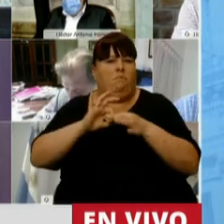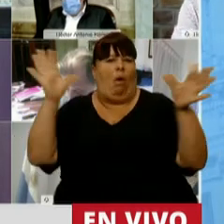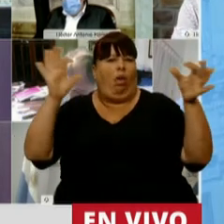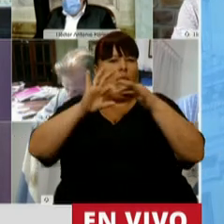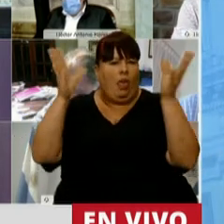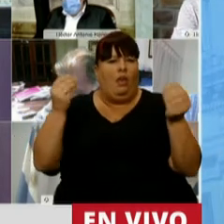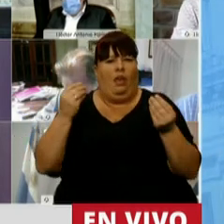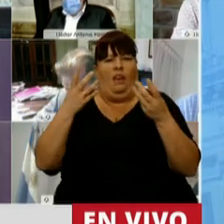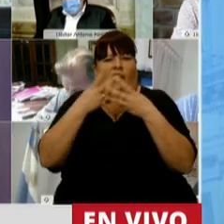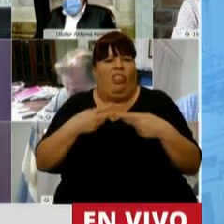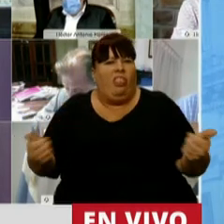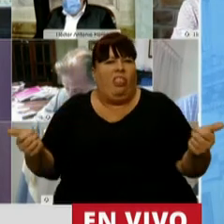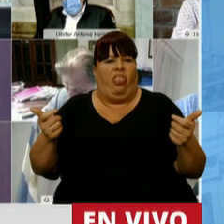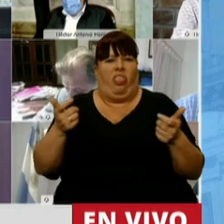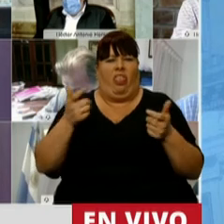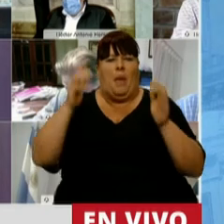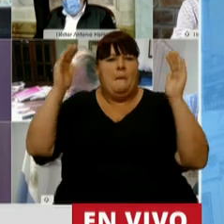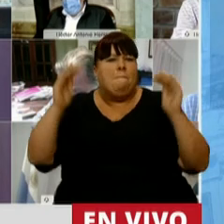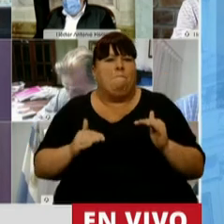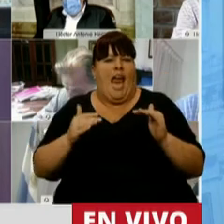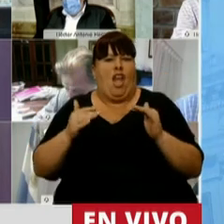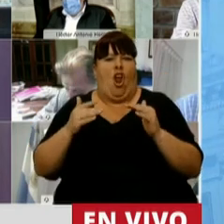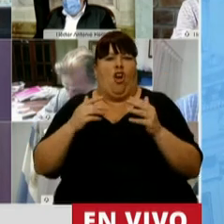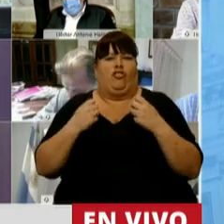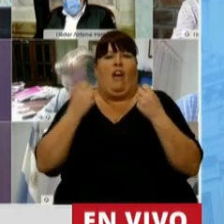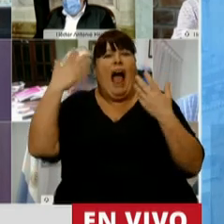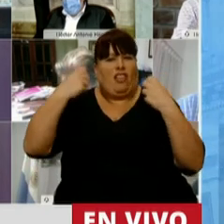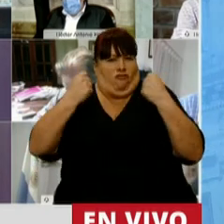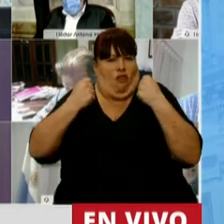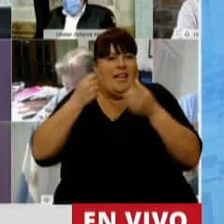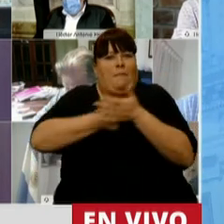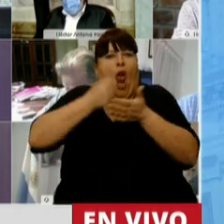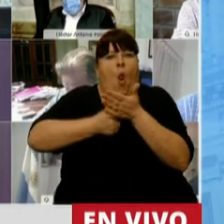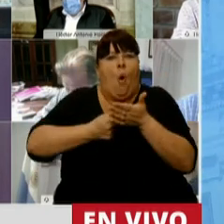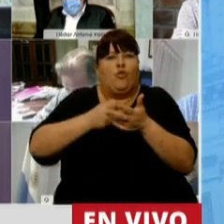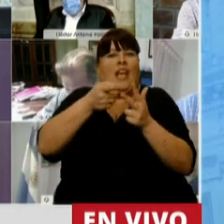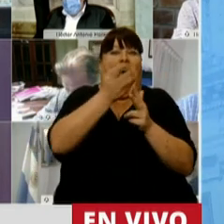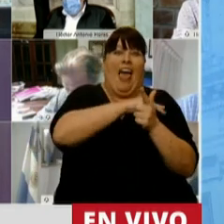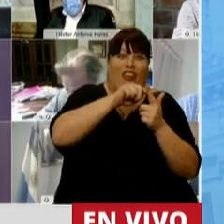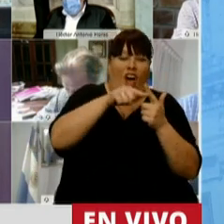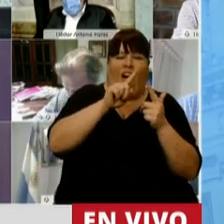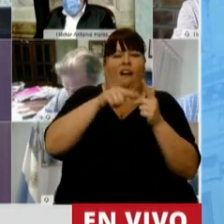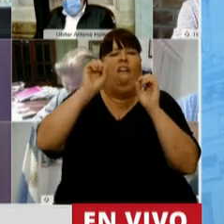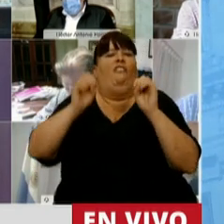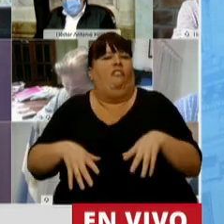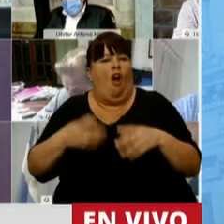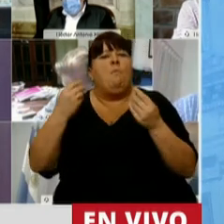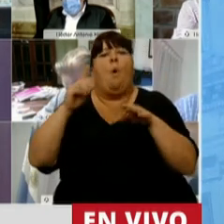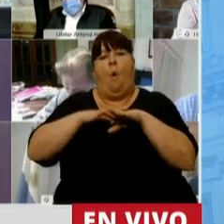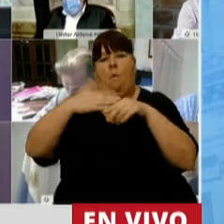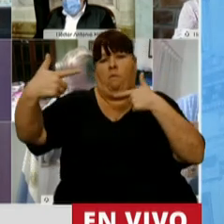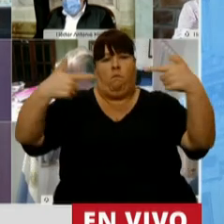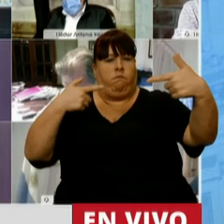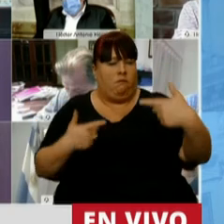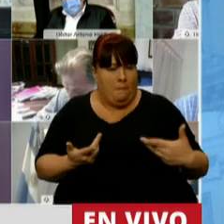condiciona, diluye y disminuye la fortaleza para enfrentar las otras dos crisis. Y permítame, señor Presidente,